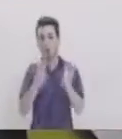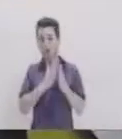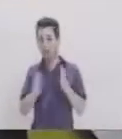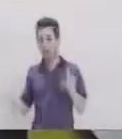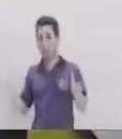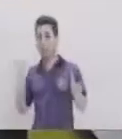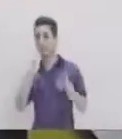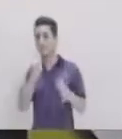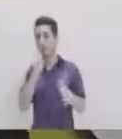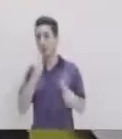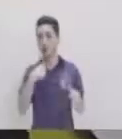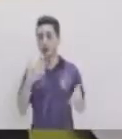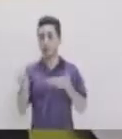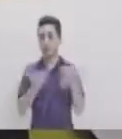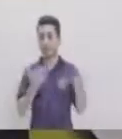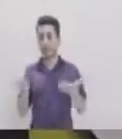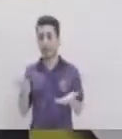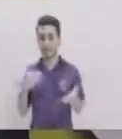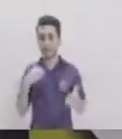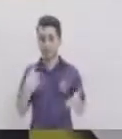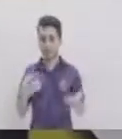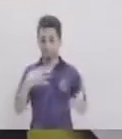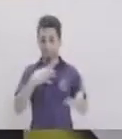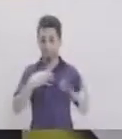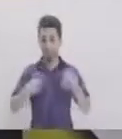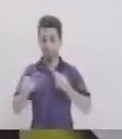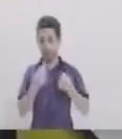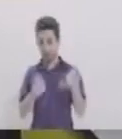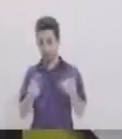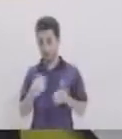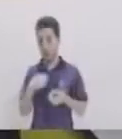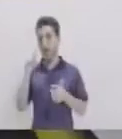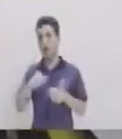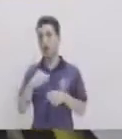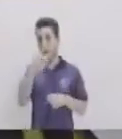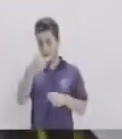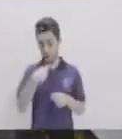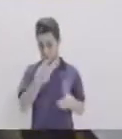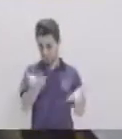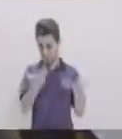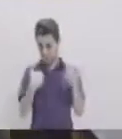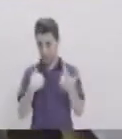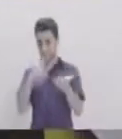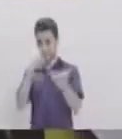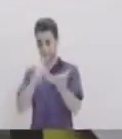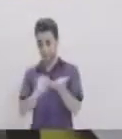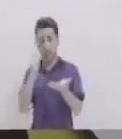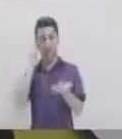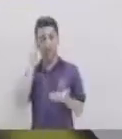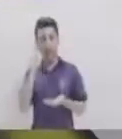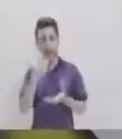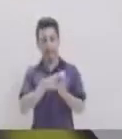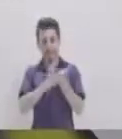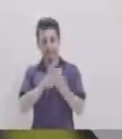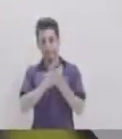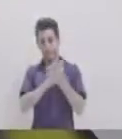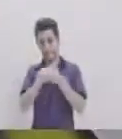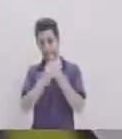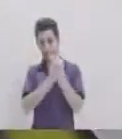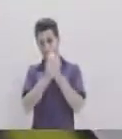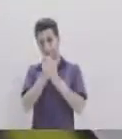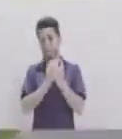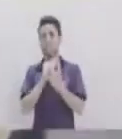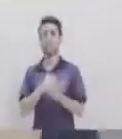mejorar Nuestro servicio Y nuestro emprendimiento En general Ahora yo la voy a invitar A que nos desinfectemos Las manos